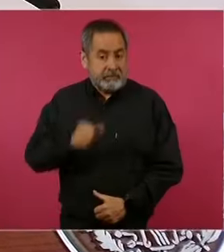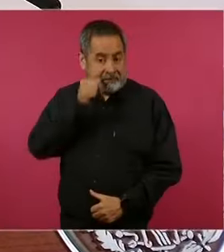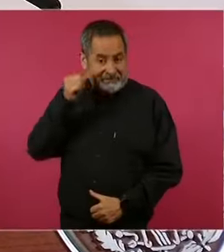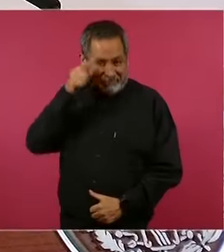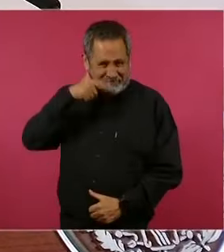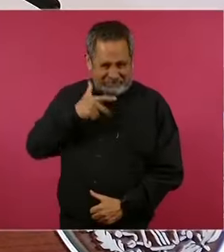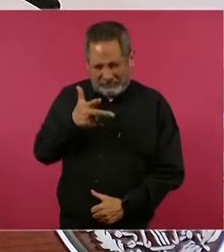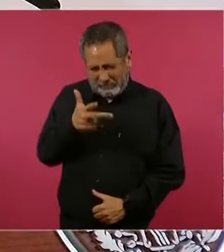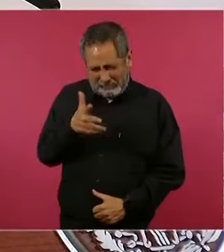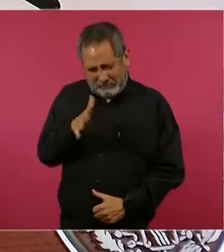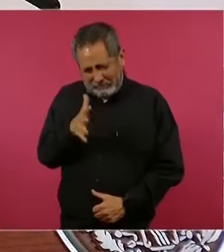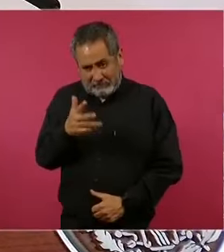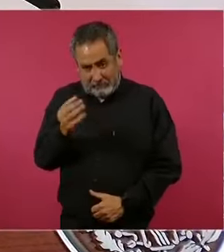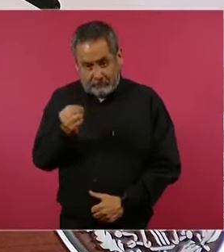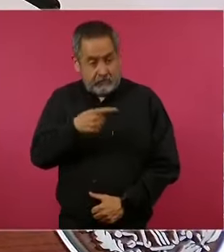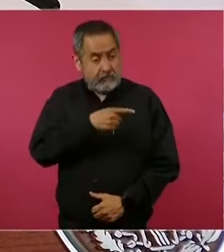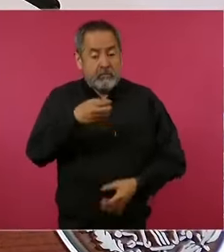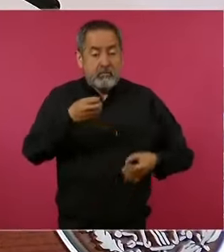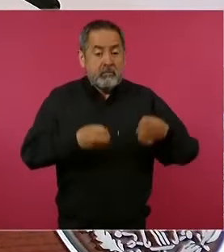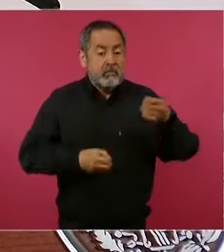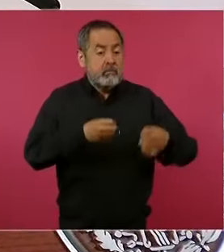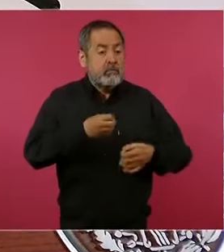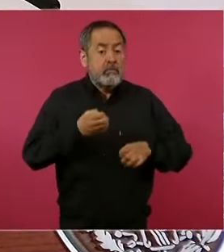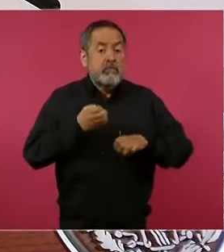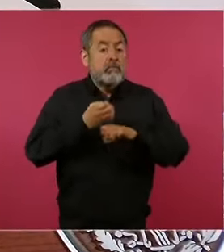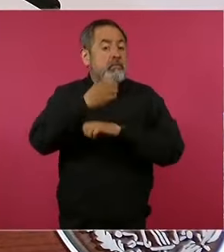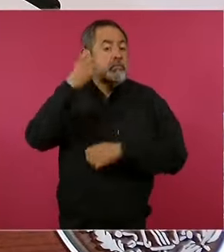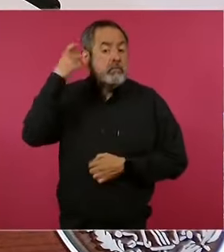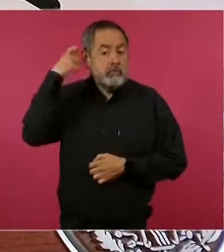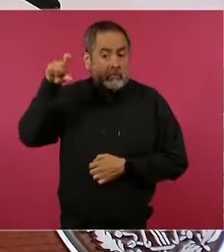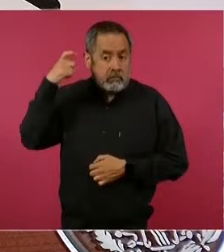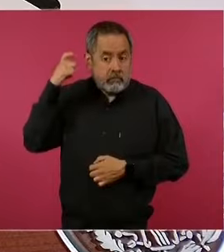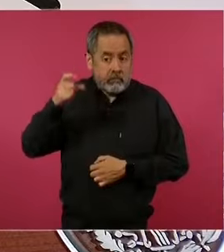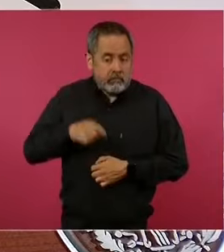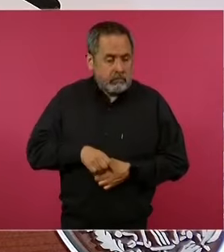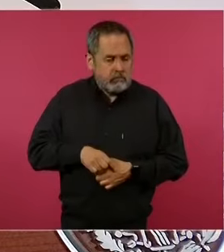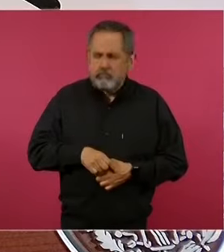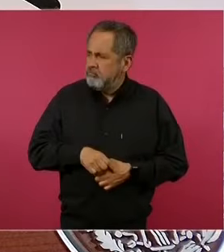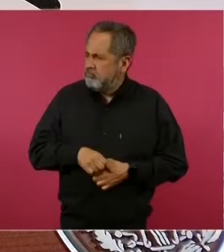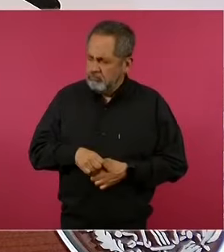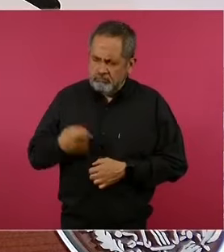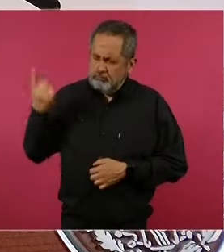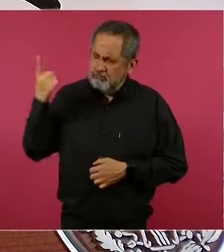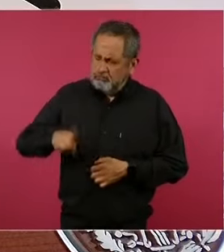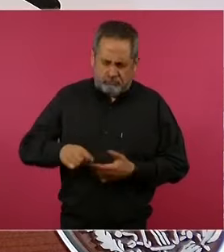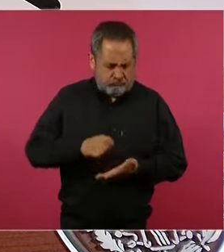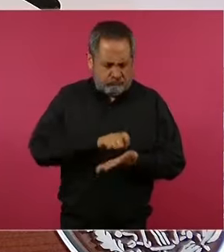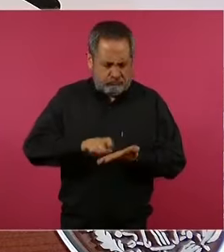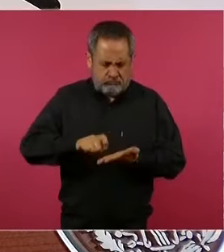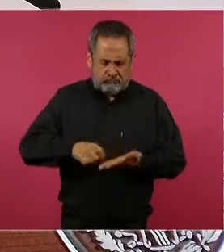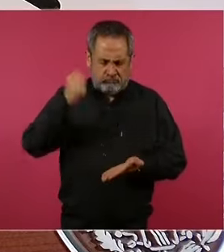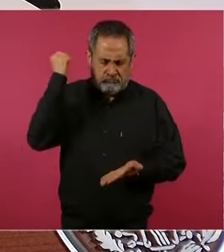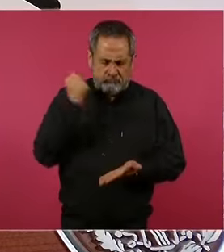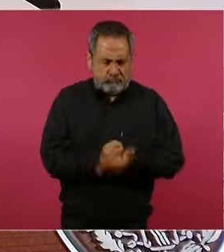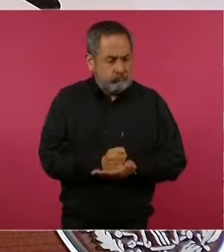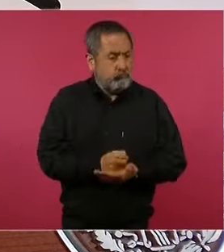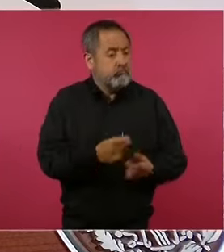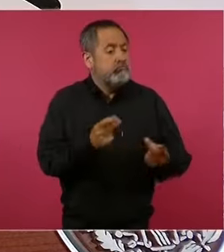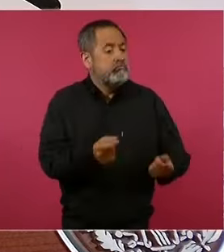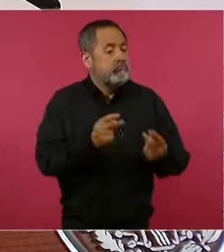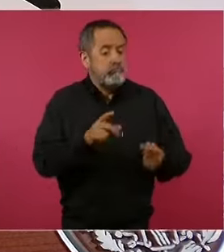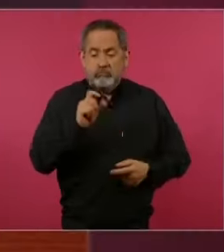de Querétaro decretó la libertad en 24 horas,